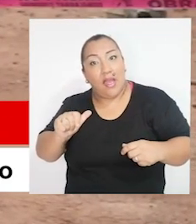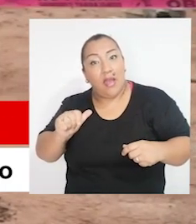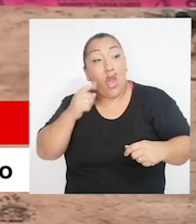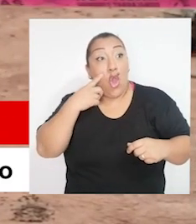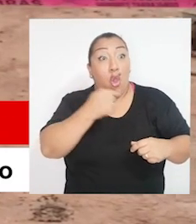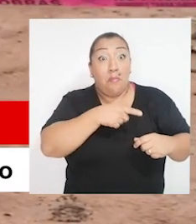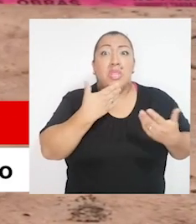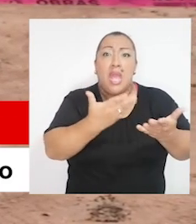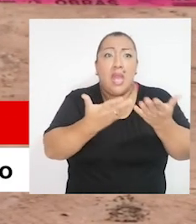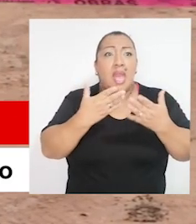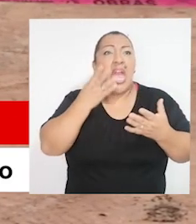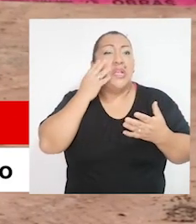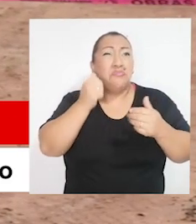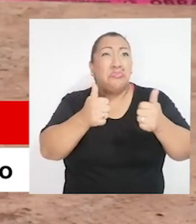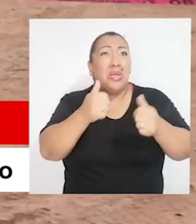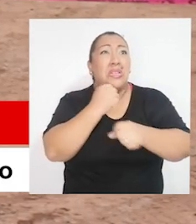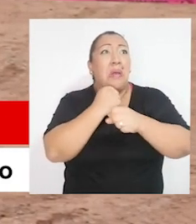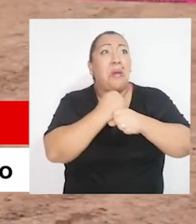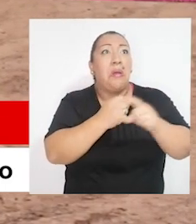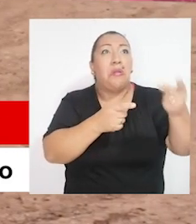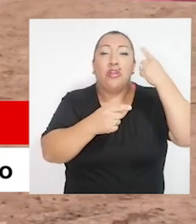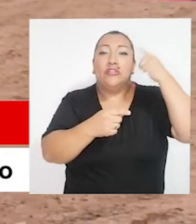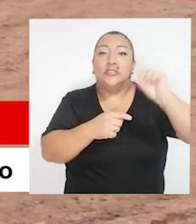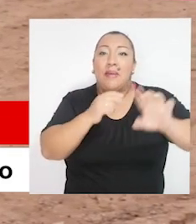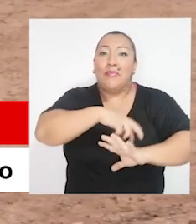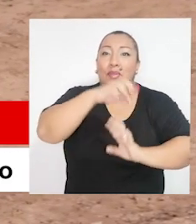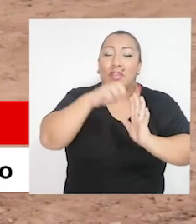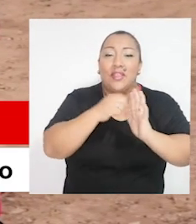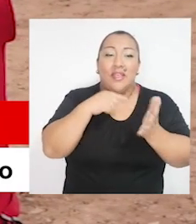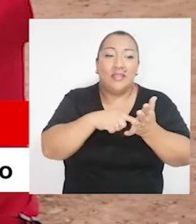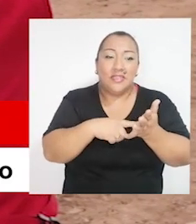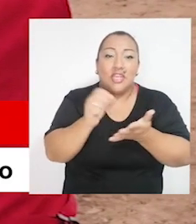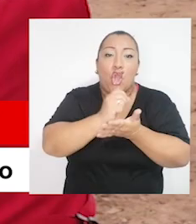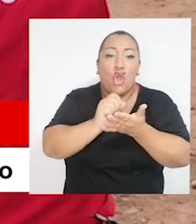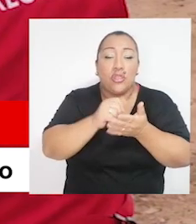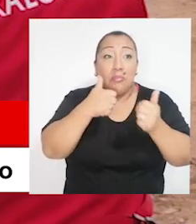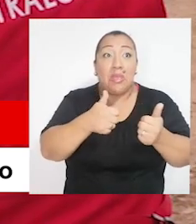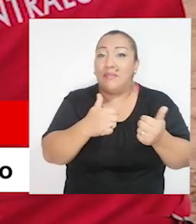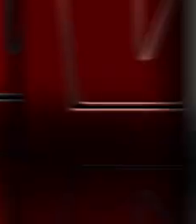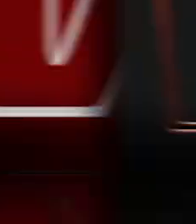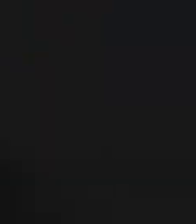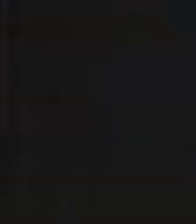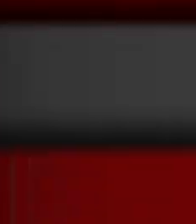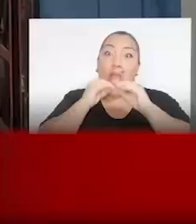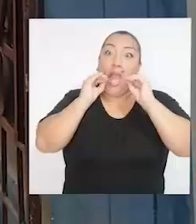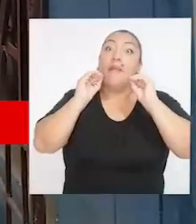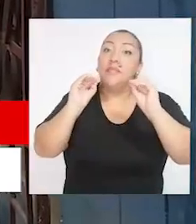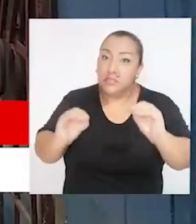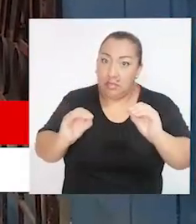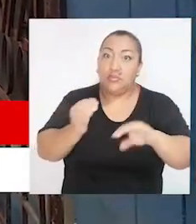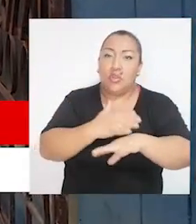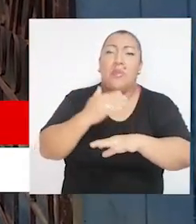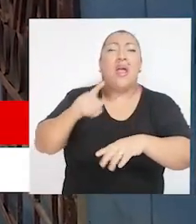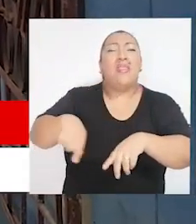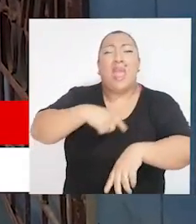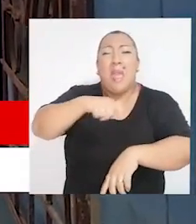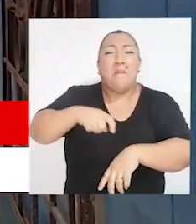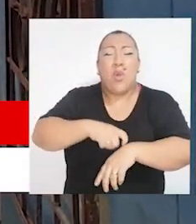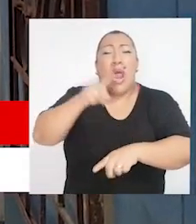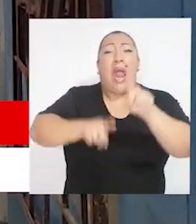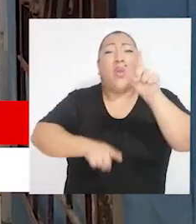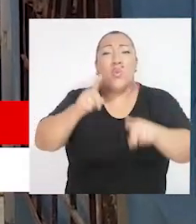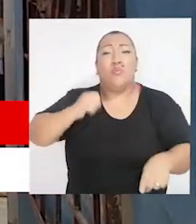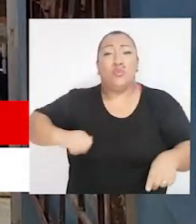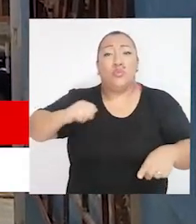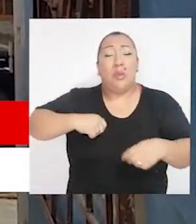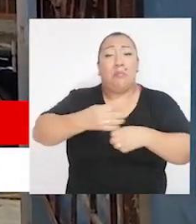El postor ganador no acreditó la experiencia profesional solicitada, como lo señala la Ley de Contrataciones del Estado. Alertamos sobre la lentitud